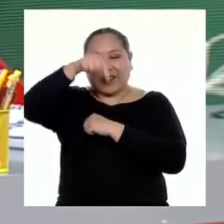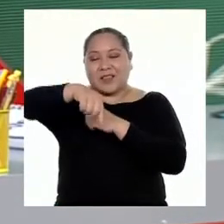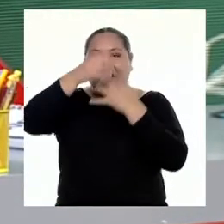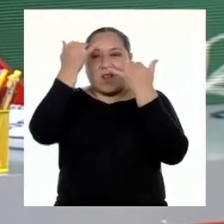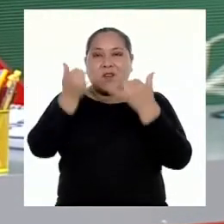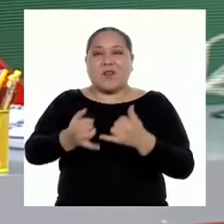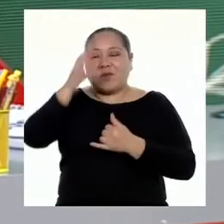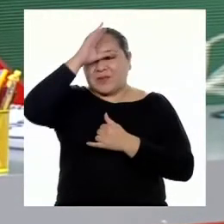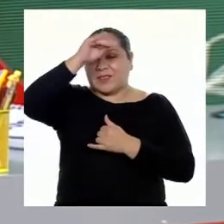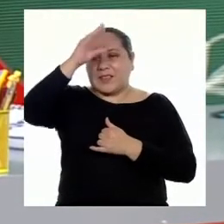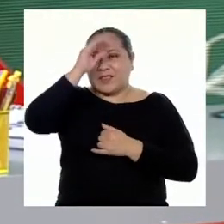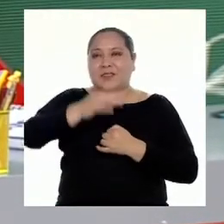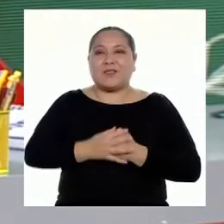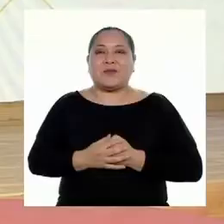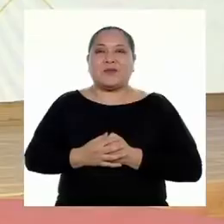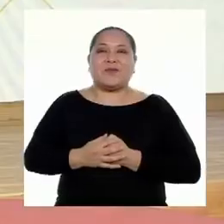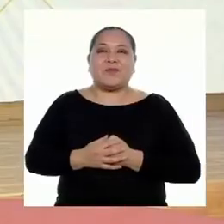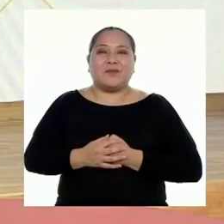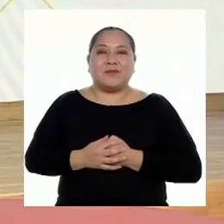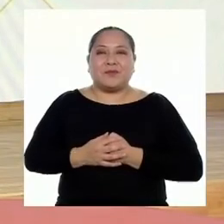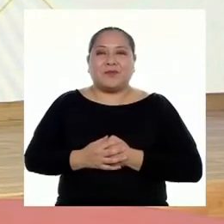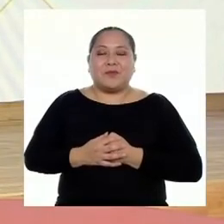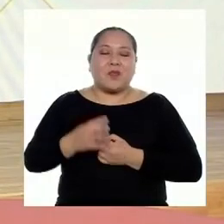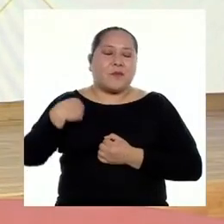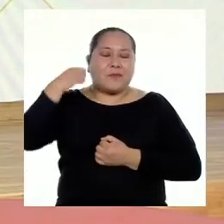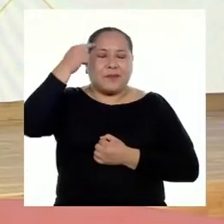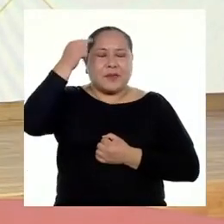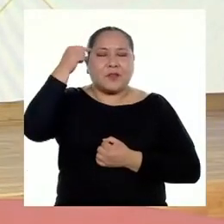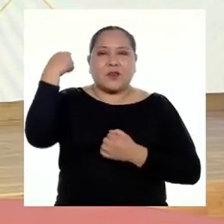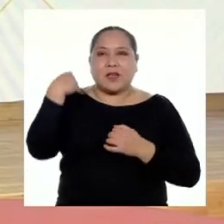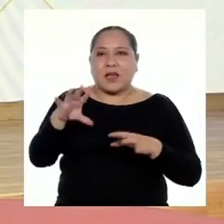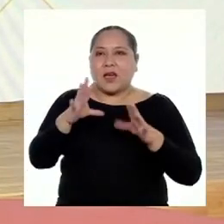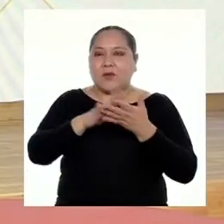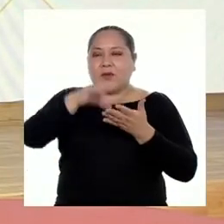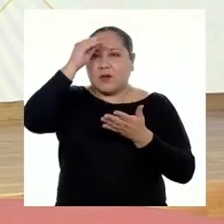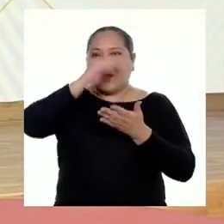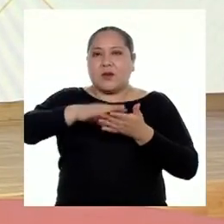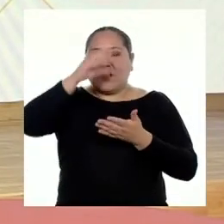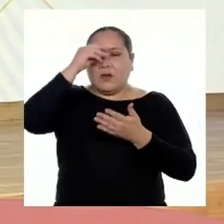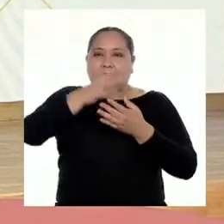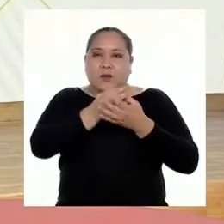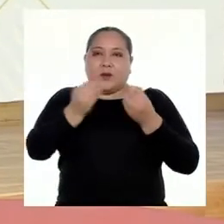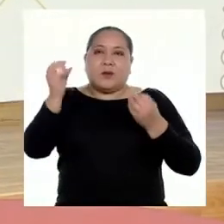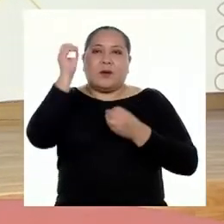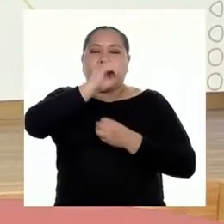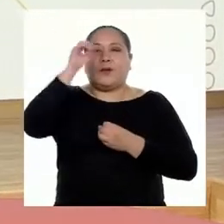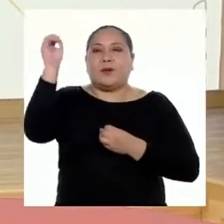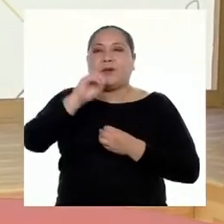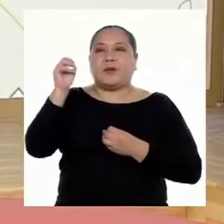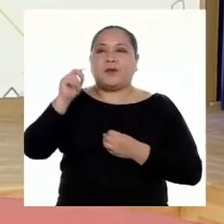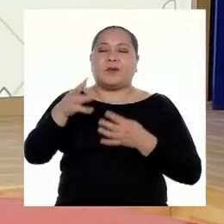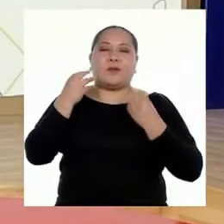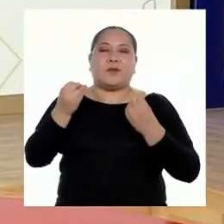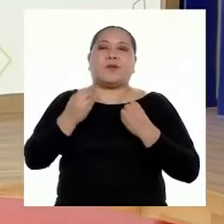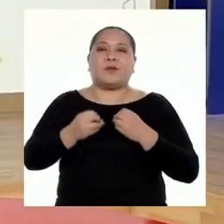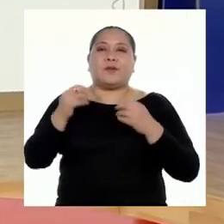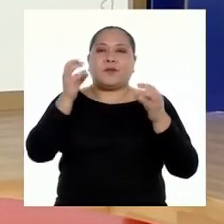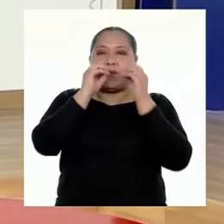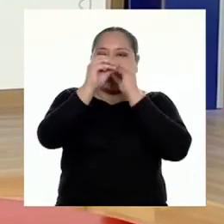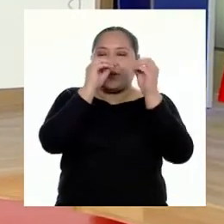acompañarnos el día de hoy, chicas y chicos. Creo que hemos aprendido bastante más sobre porcentajes y cómo podemos